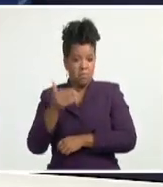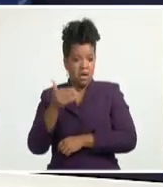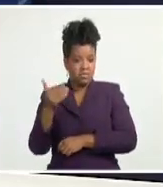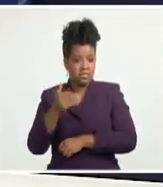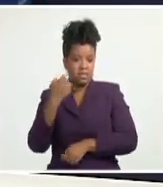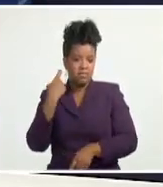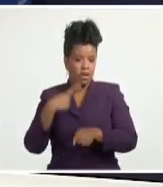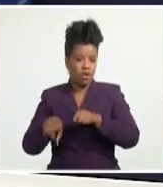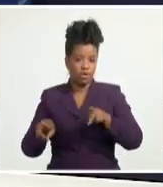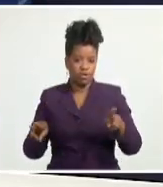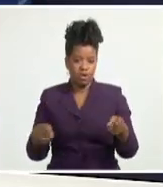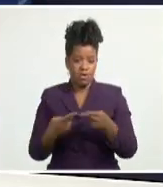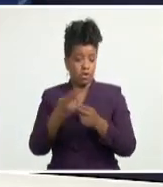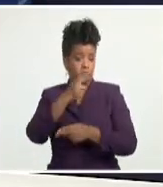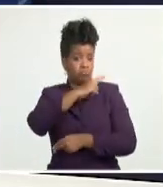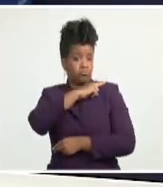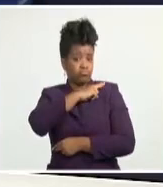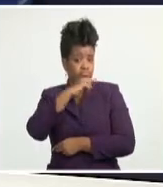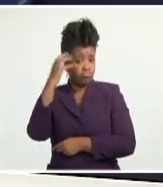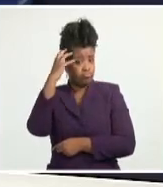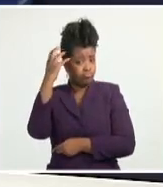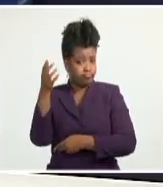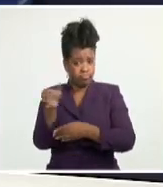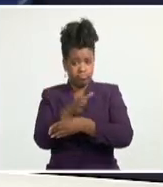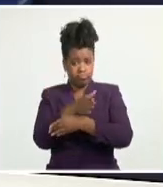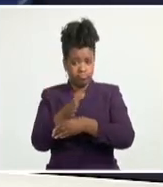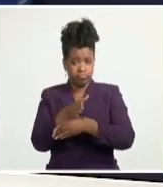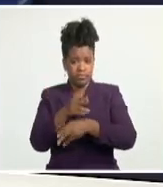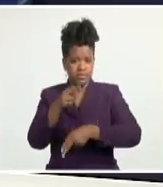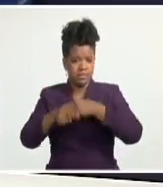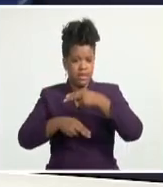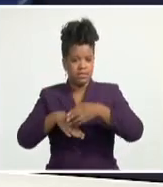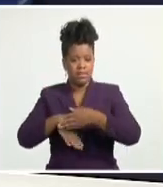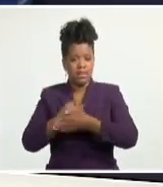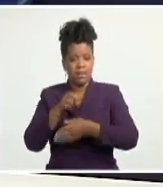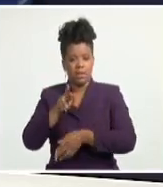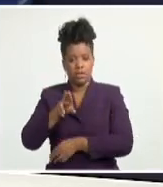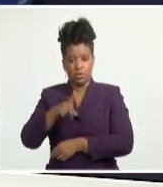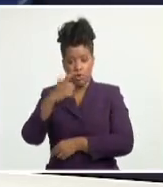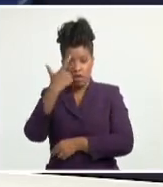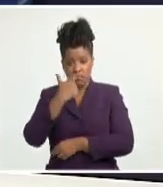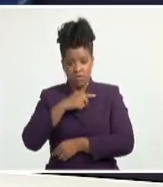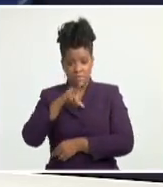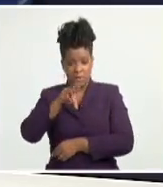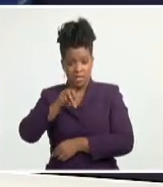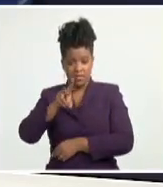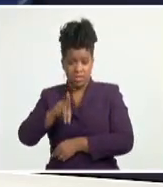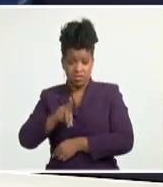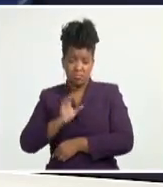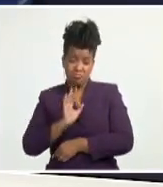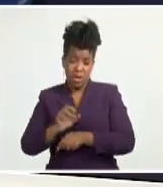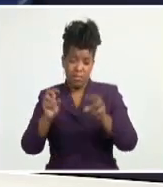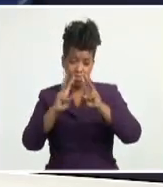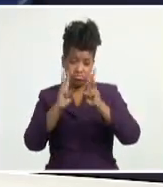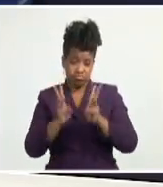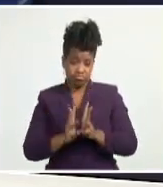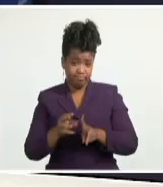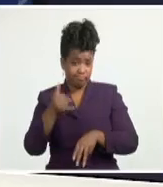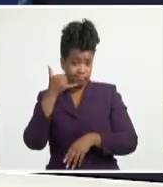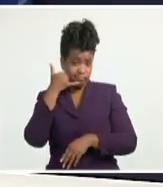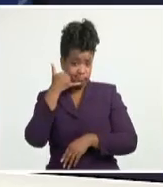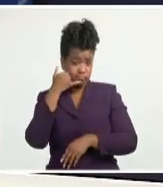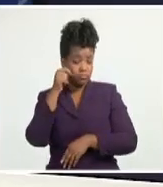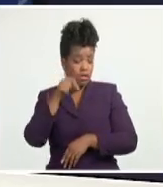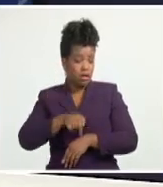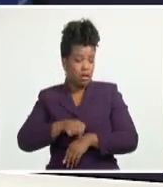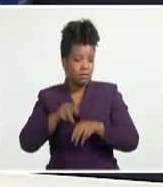Iberoamericana de Jefes de Estado y de Gobierno a celebrarse el 21 de abril del 2021 en formato virtual, bajo el lema Innovación para